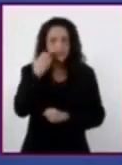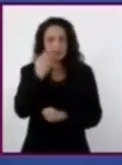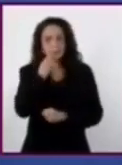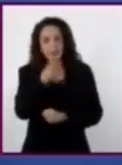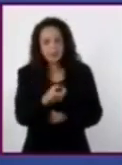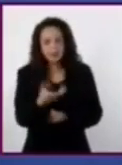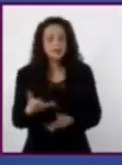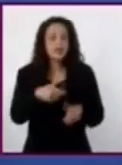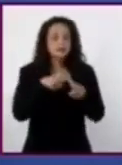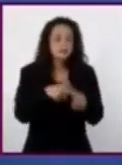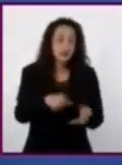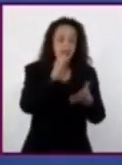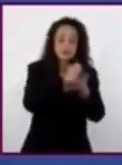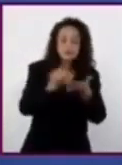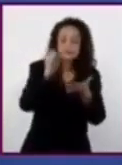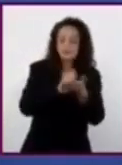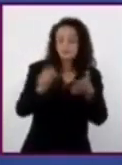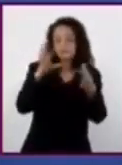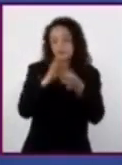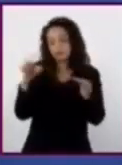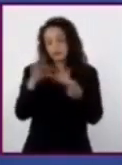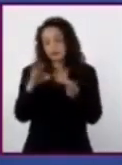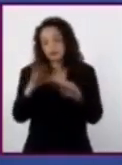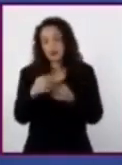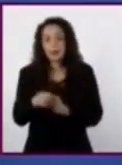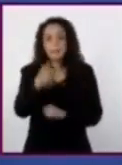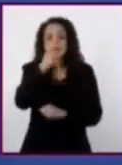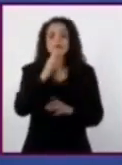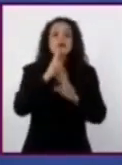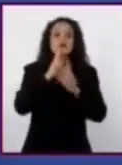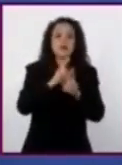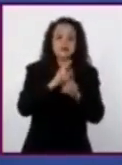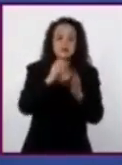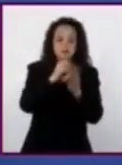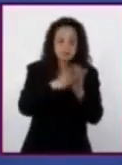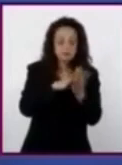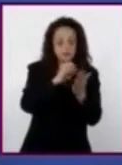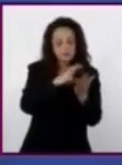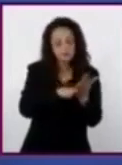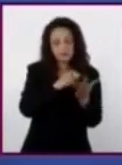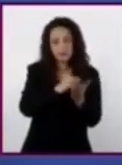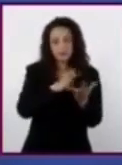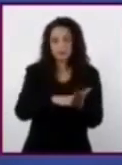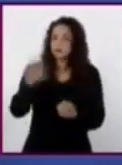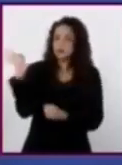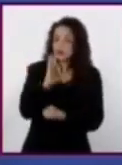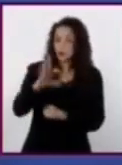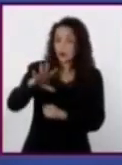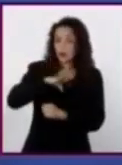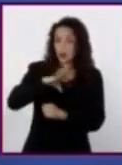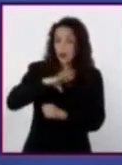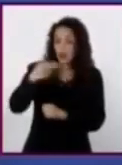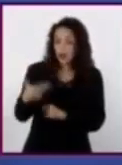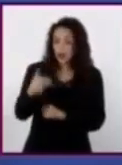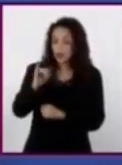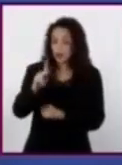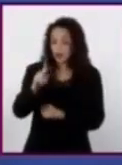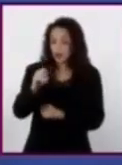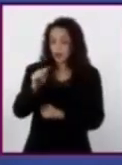con la redacción de las primeras conclusiones. En el caso que hayan formulado hipótesis,